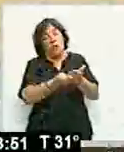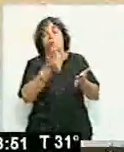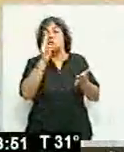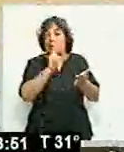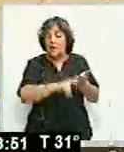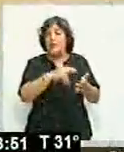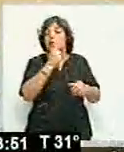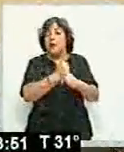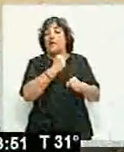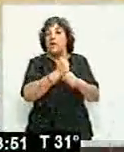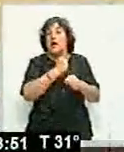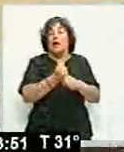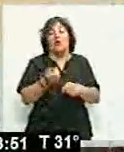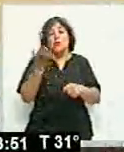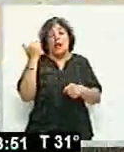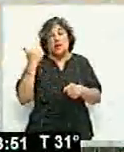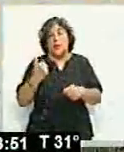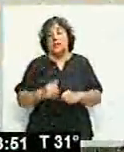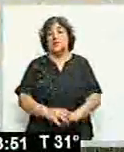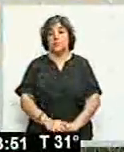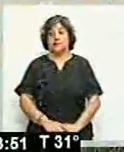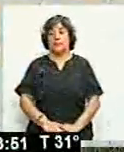con las tareas que se están realizando en el balneario.